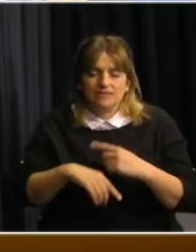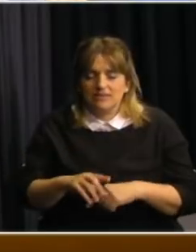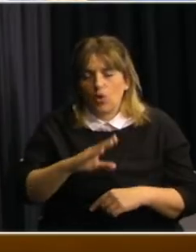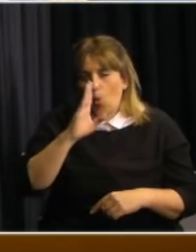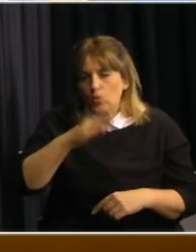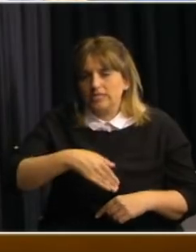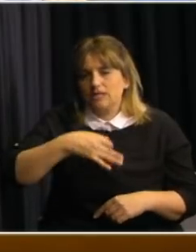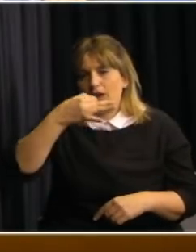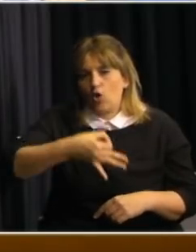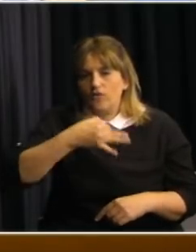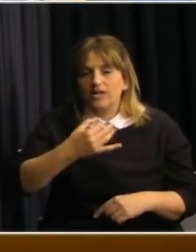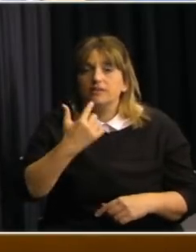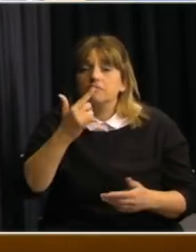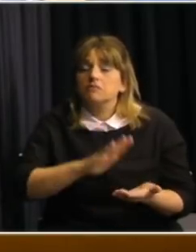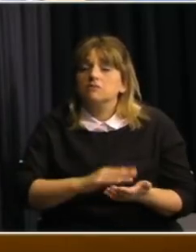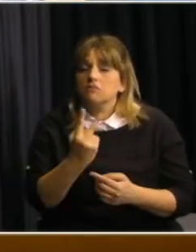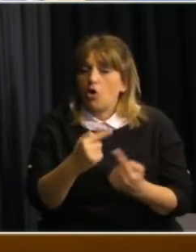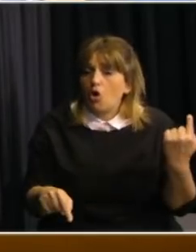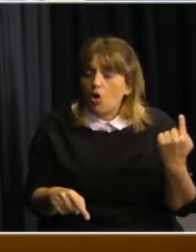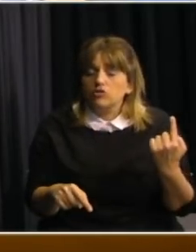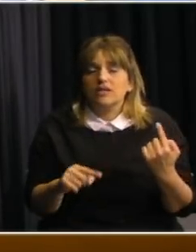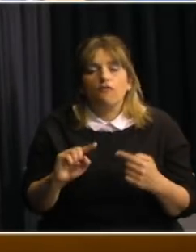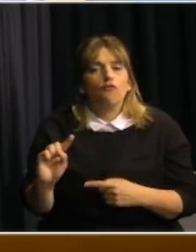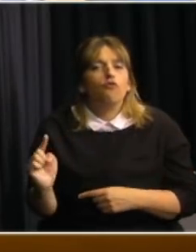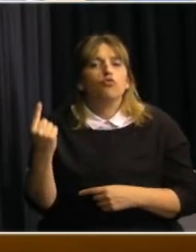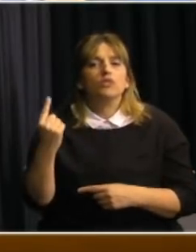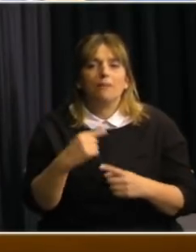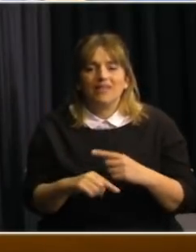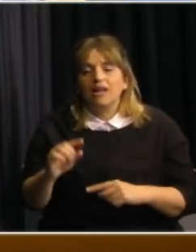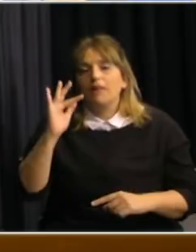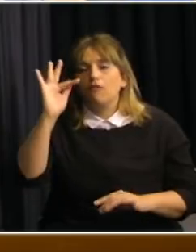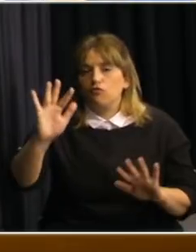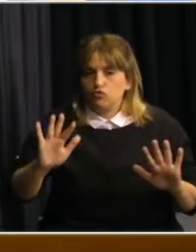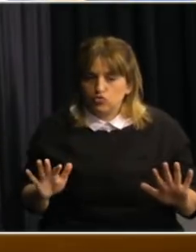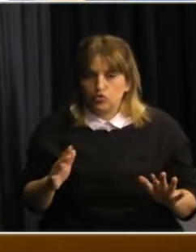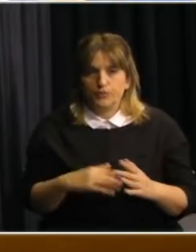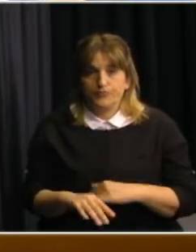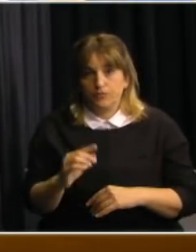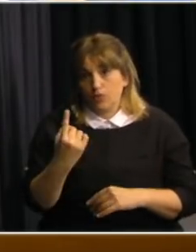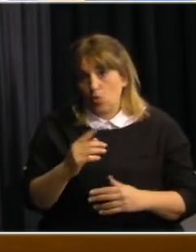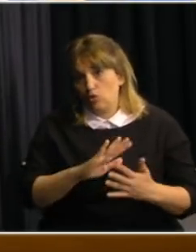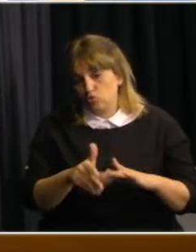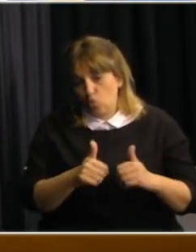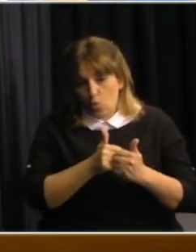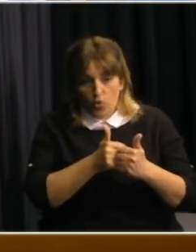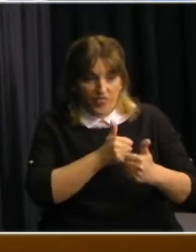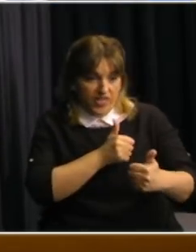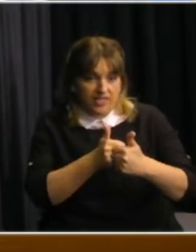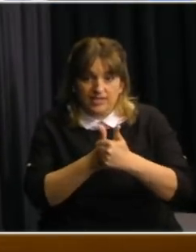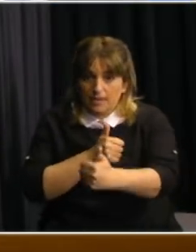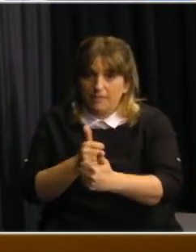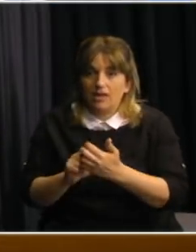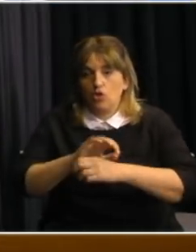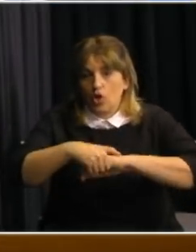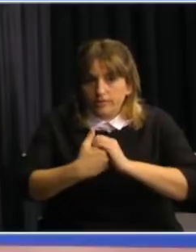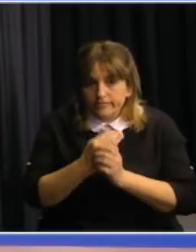hablábamos de las dos acciones principales, o dos tipos de acciones principales para el control de la epidemia. Una son la medida de distanciamiento físico e higiene de